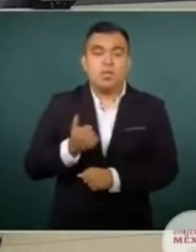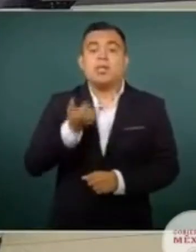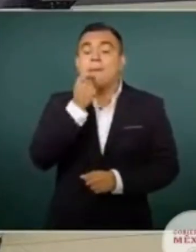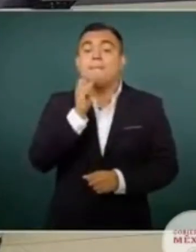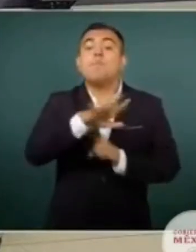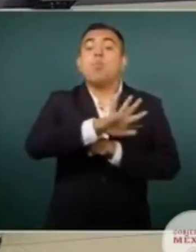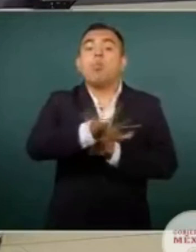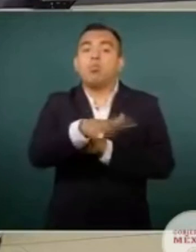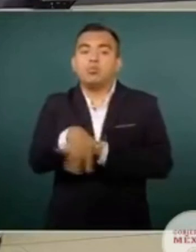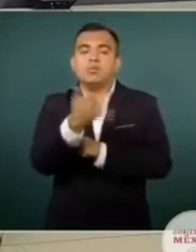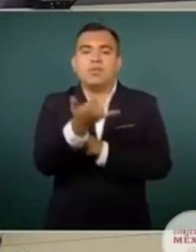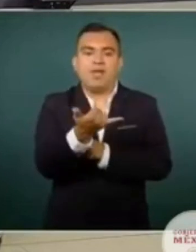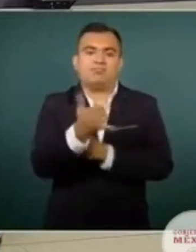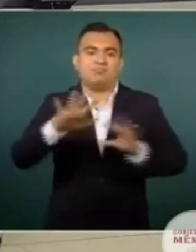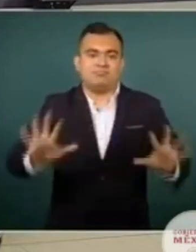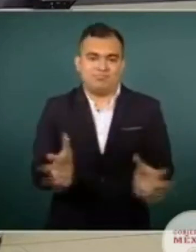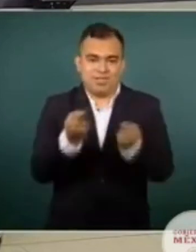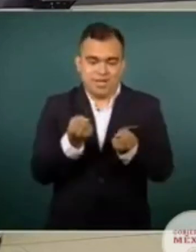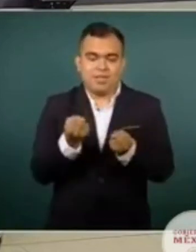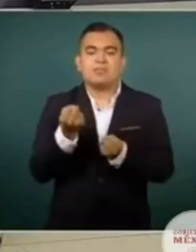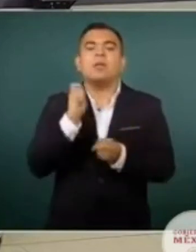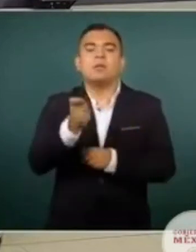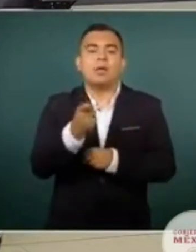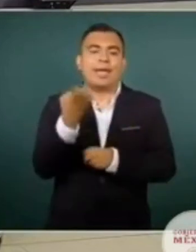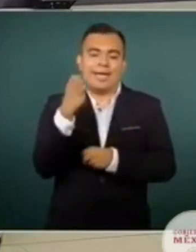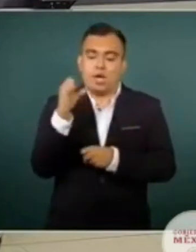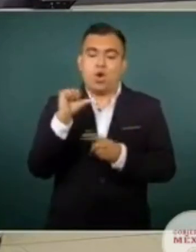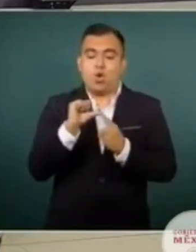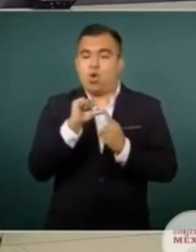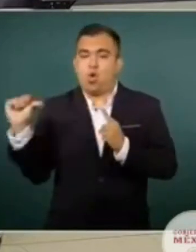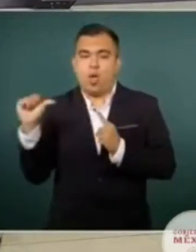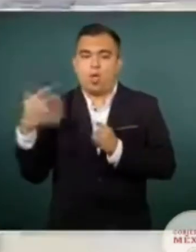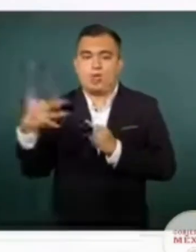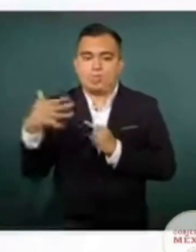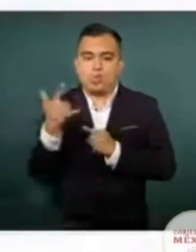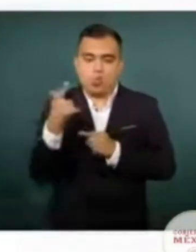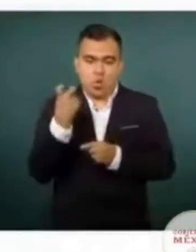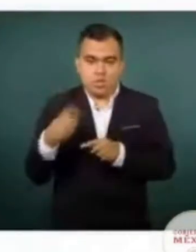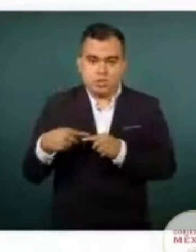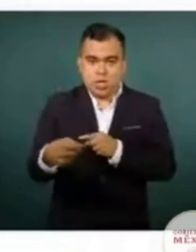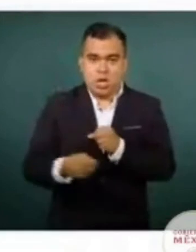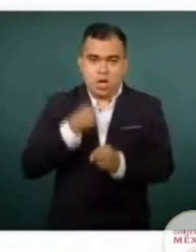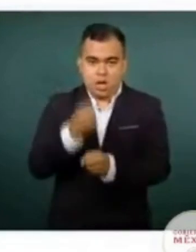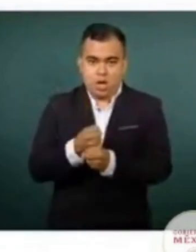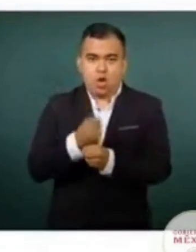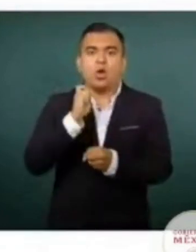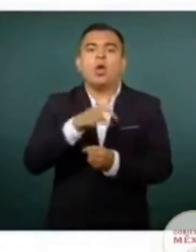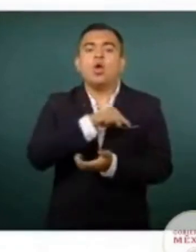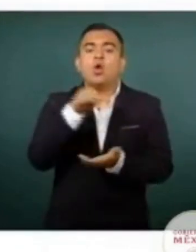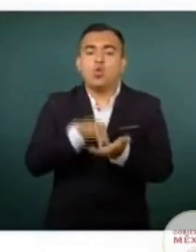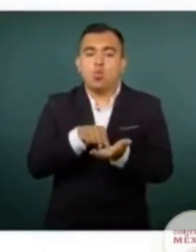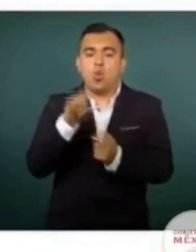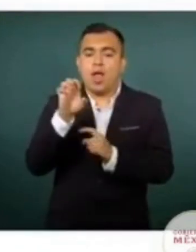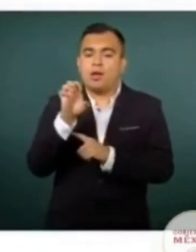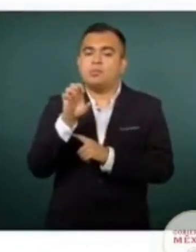de enero al 15 de julio de este año, la Estación Naval de Búsqueda, Rescate y Salvamento